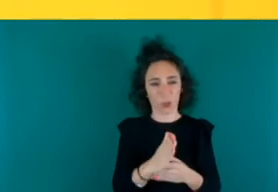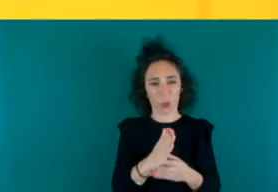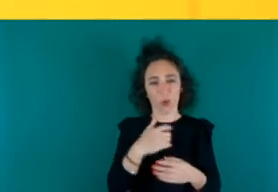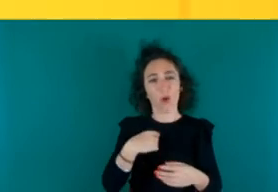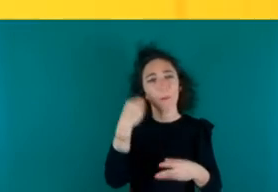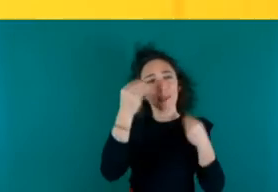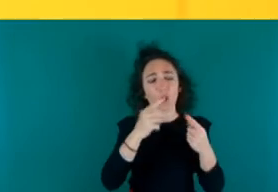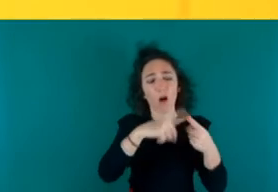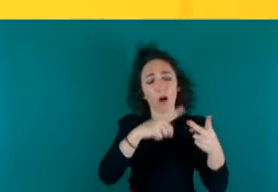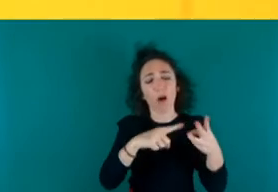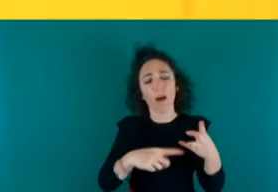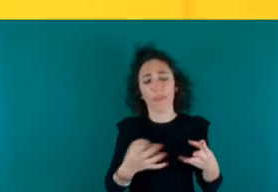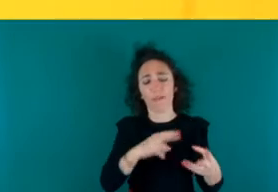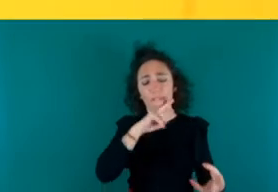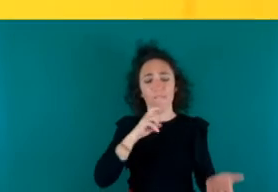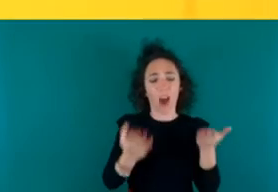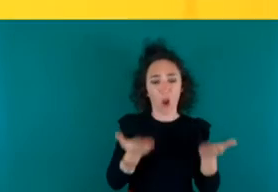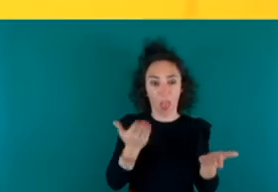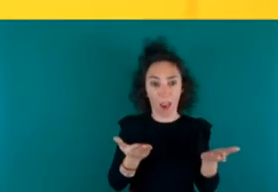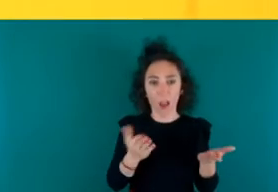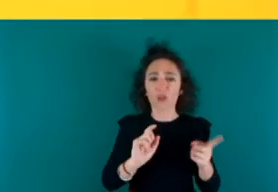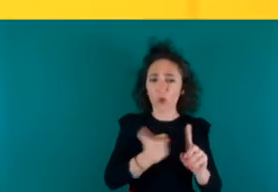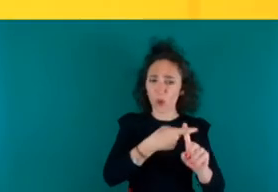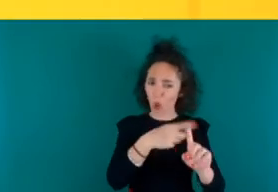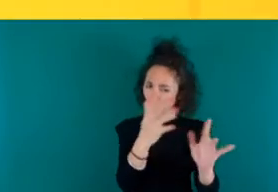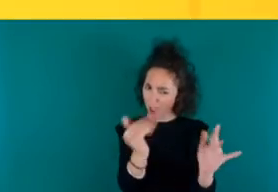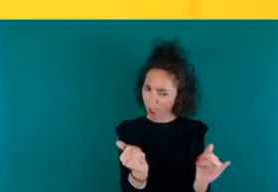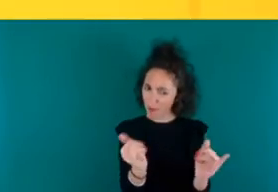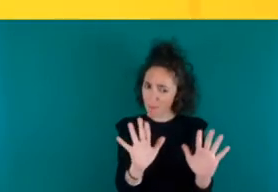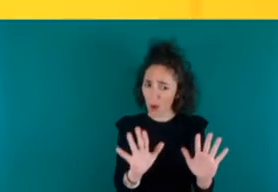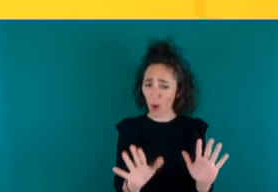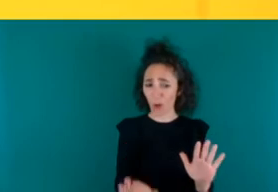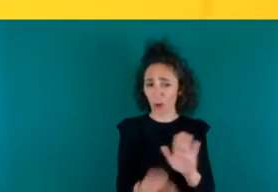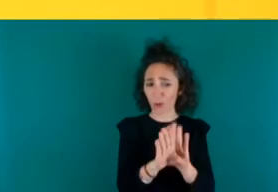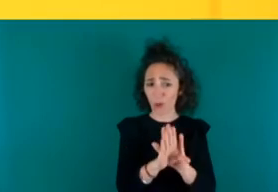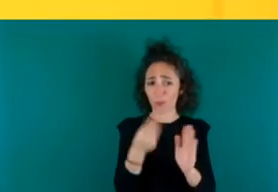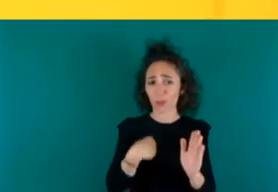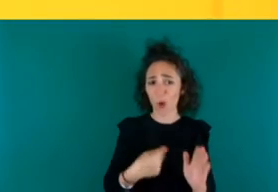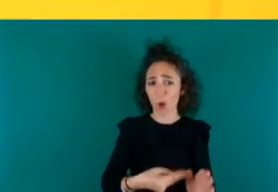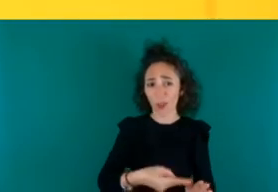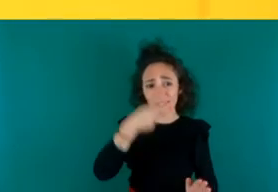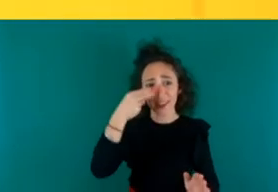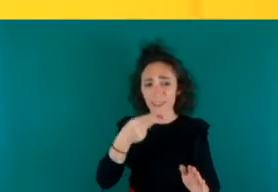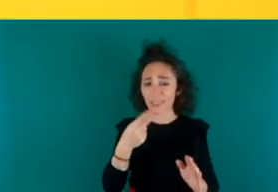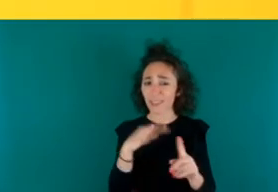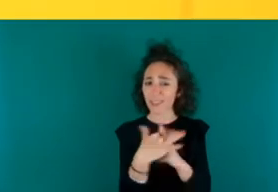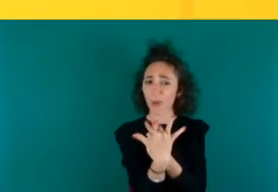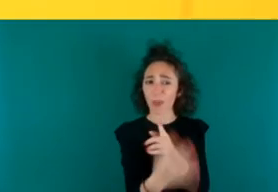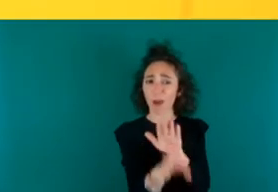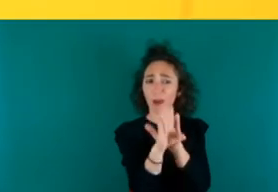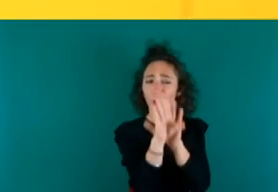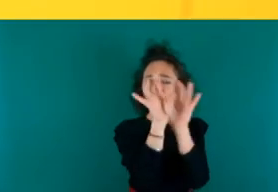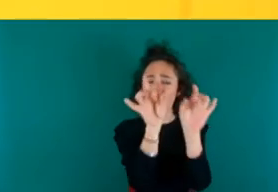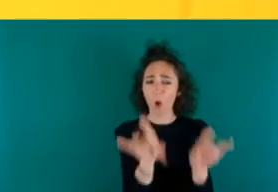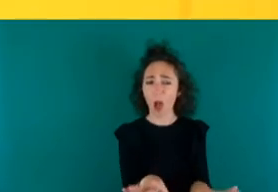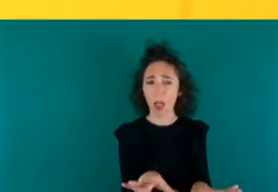soluciones hay lo que pasa que como dice sigue interesando mantener esta situación entonces cuando oigo que